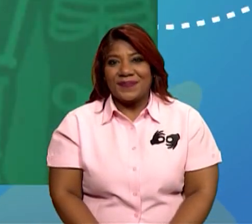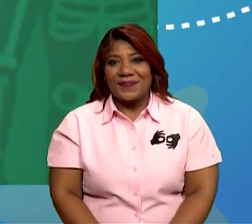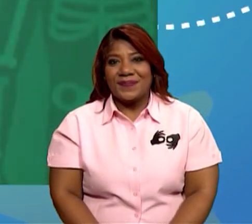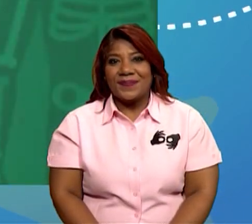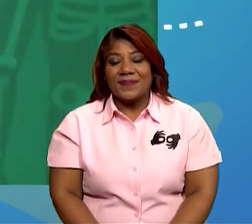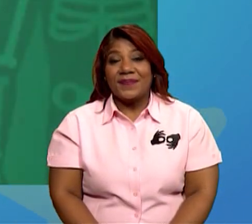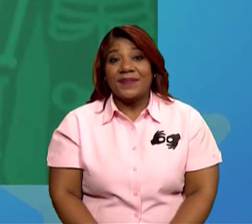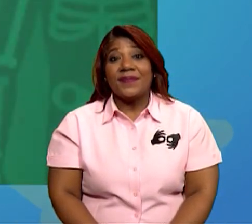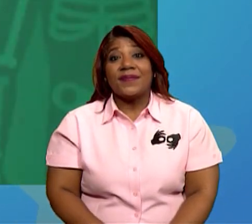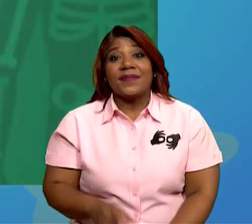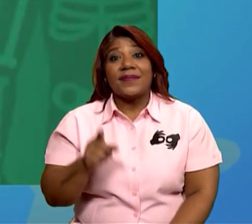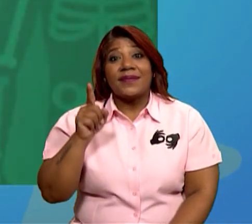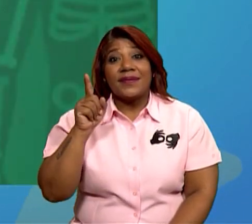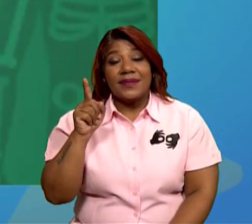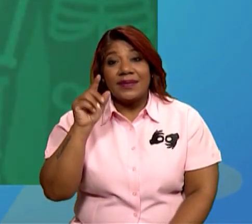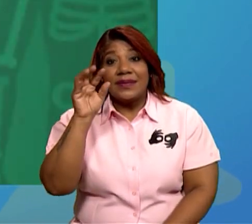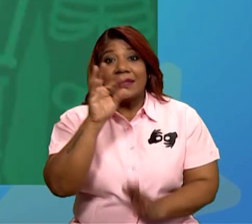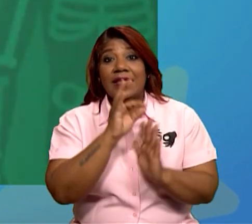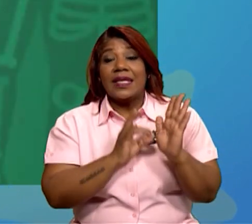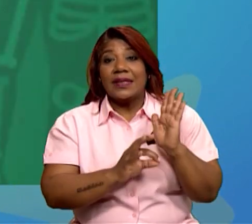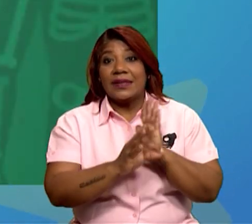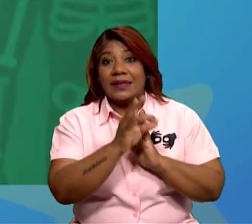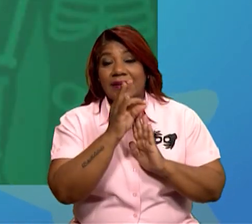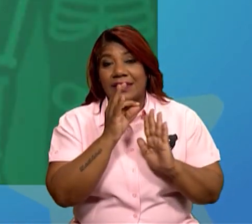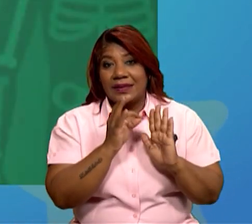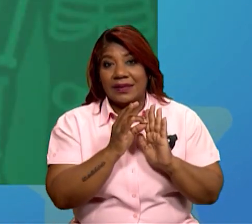Las células prokaryotas y eukaryotas.